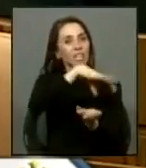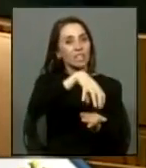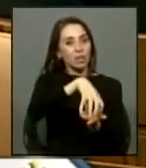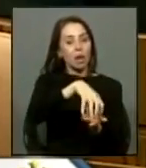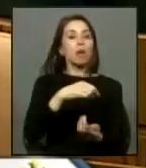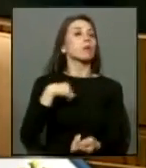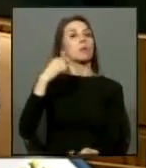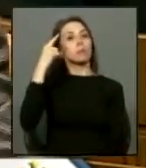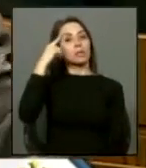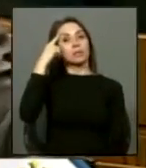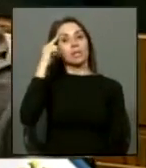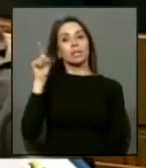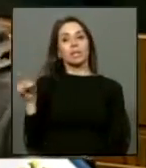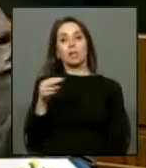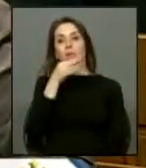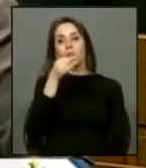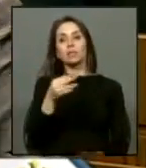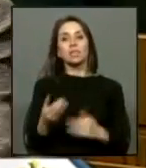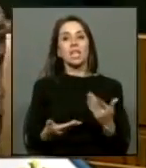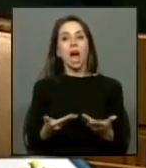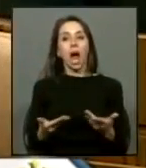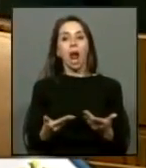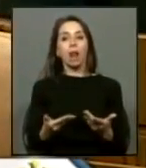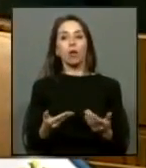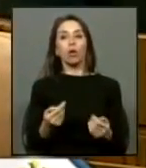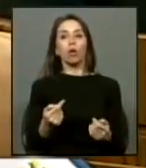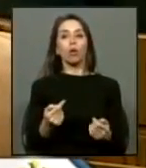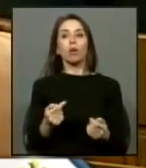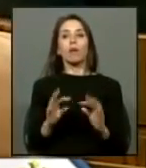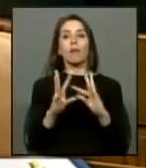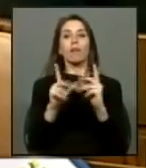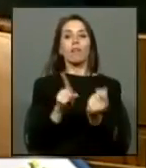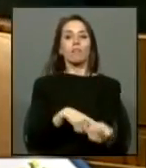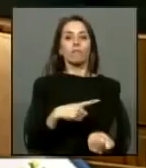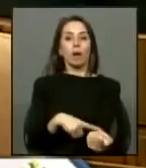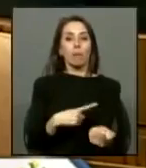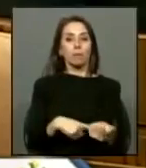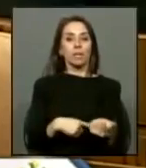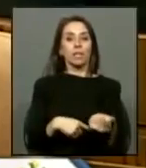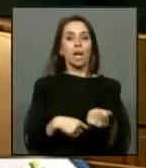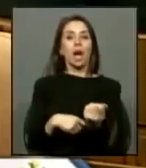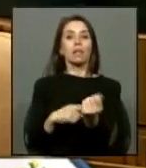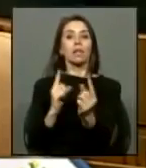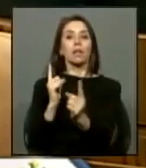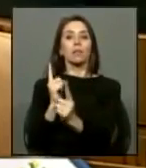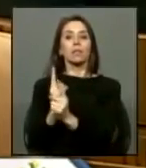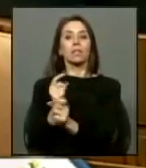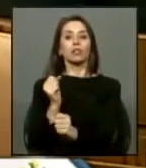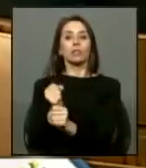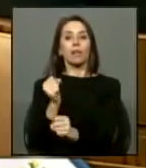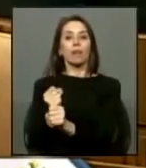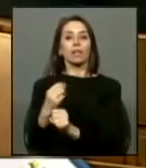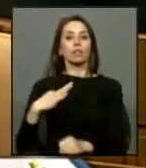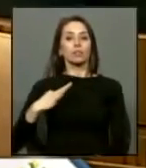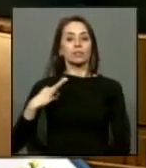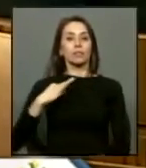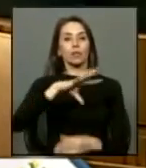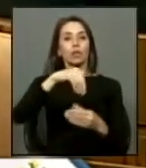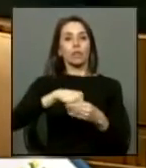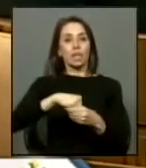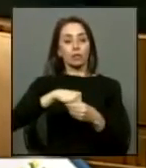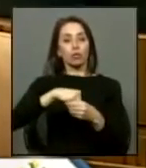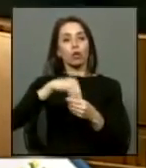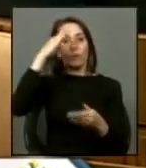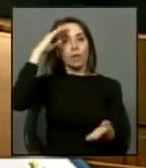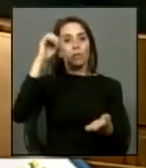que iba a decir algo respecto a familiares directos en tareas cívicos dentro de la dictadura fascista de